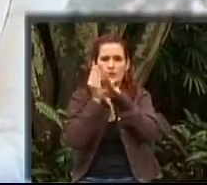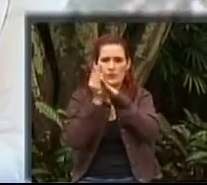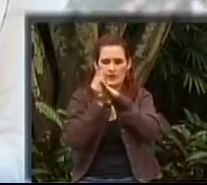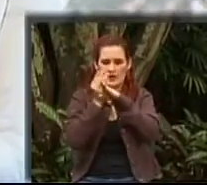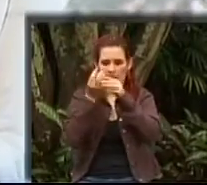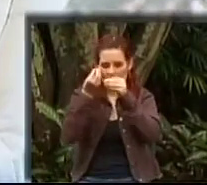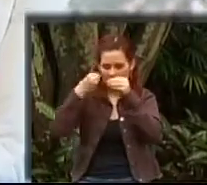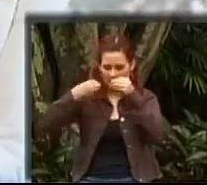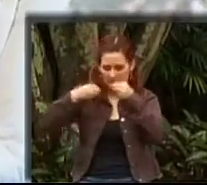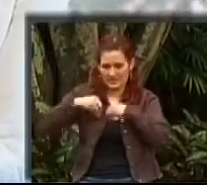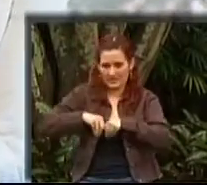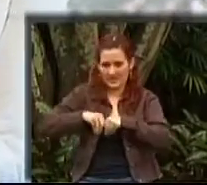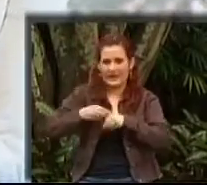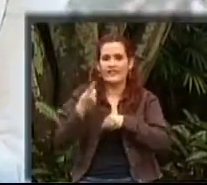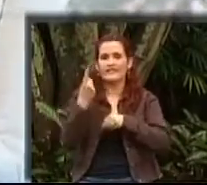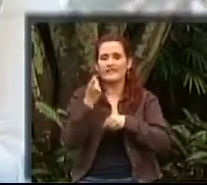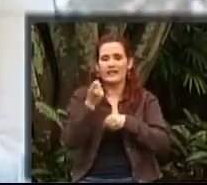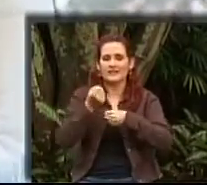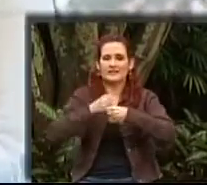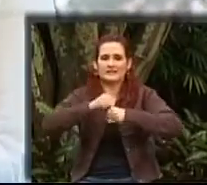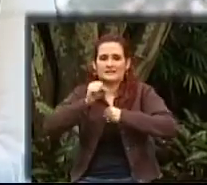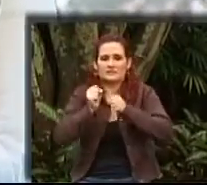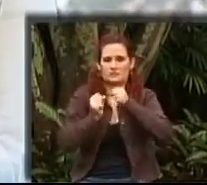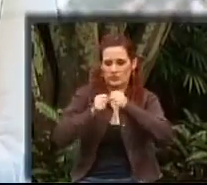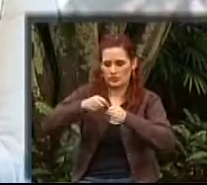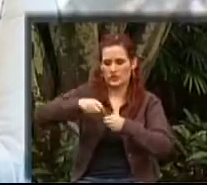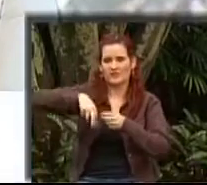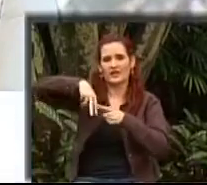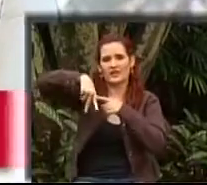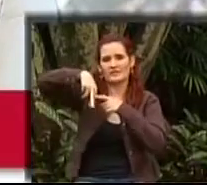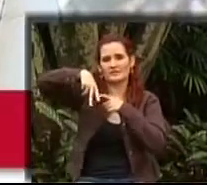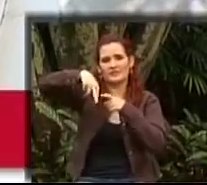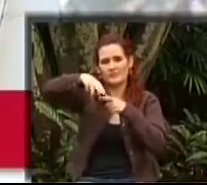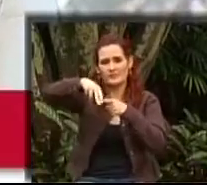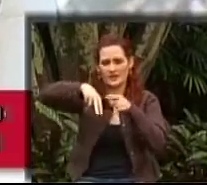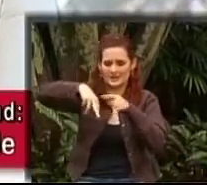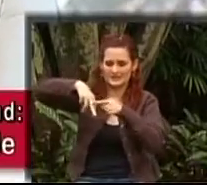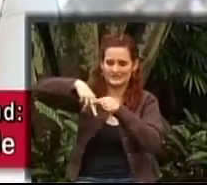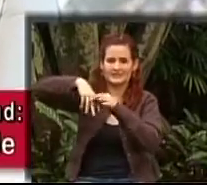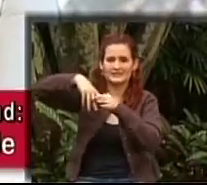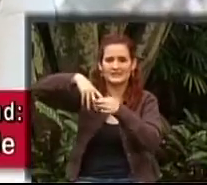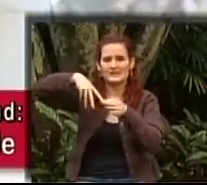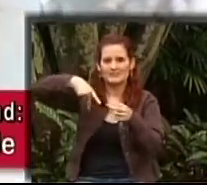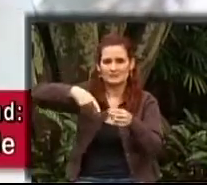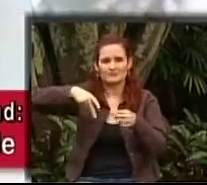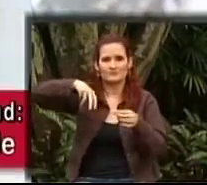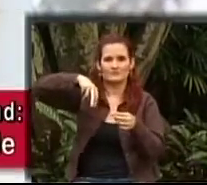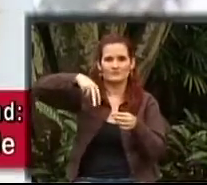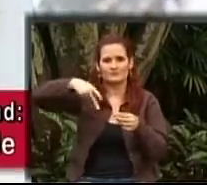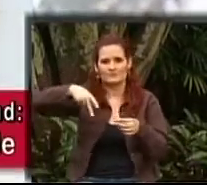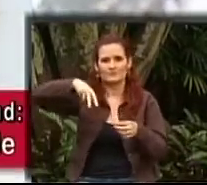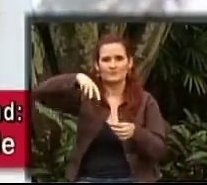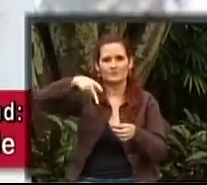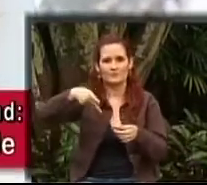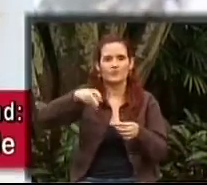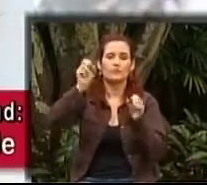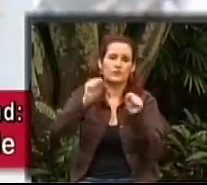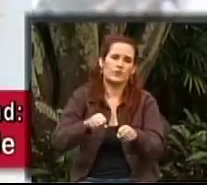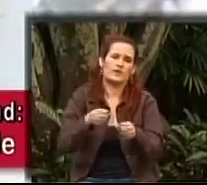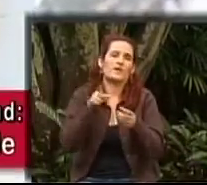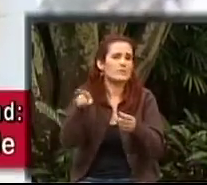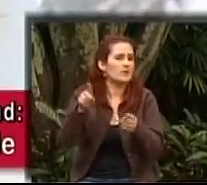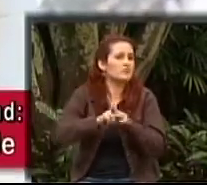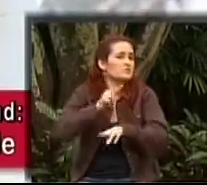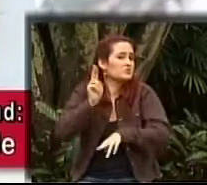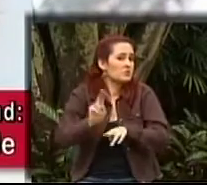cuenta Mauricio, lleva cuatro años con la enfermedad y con su discapacidad, pero es una persona